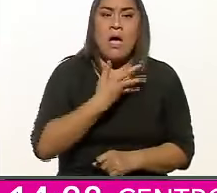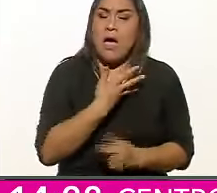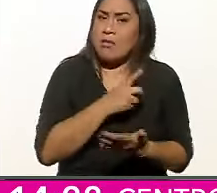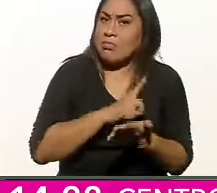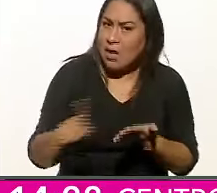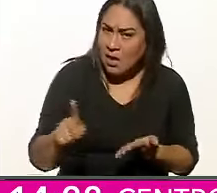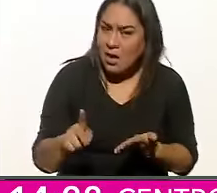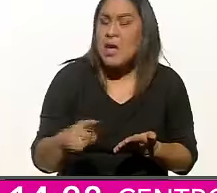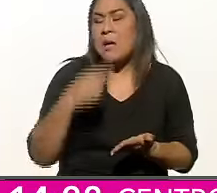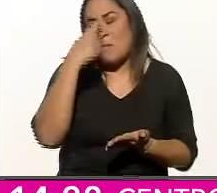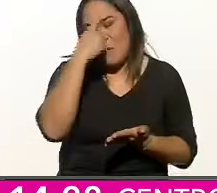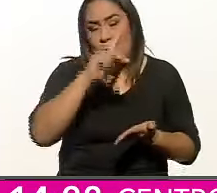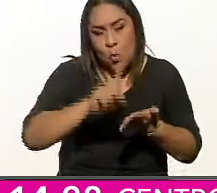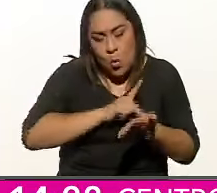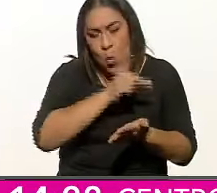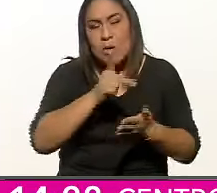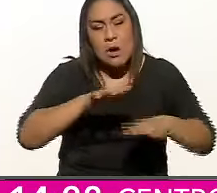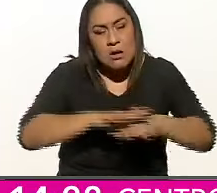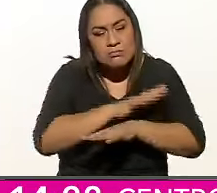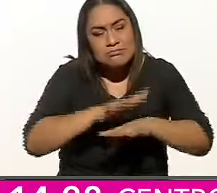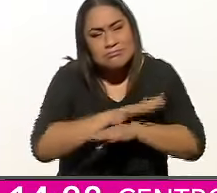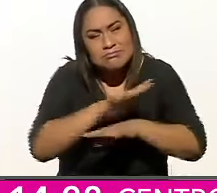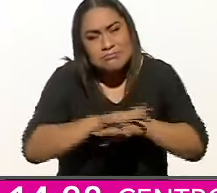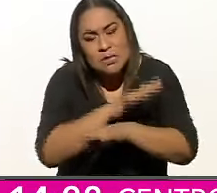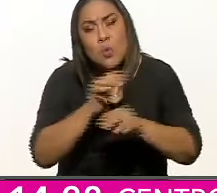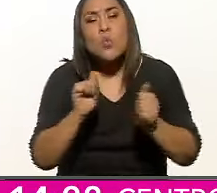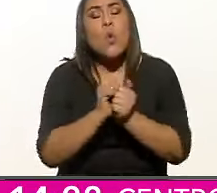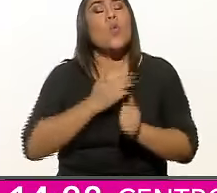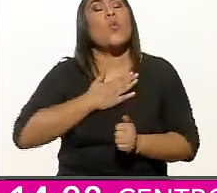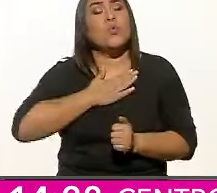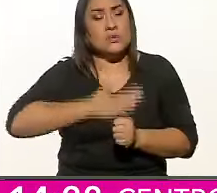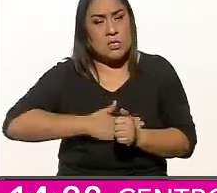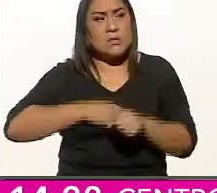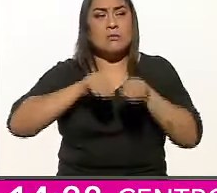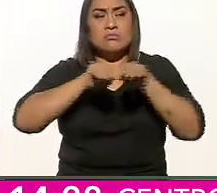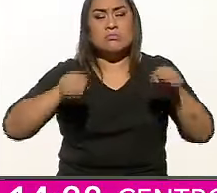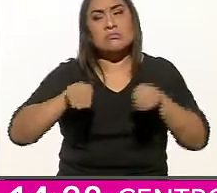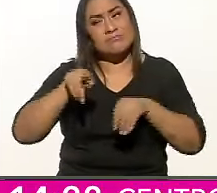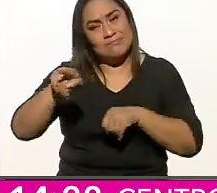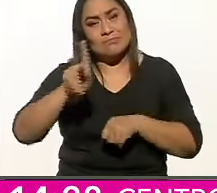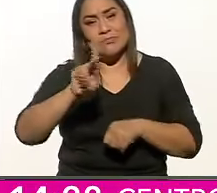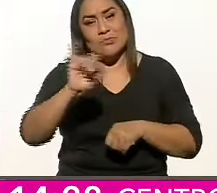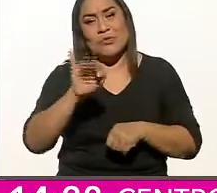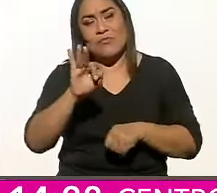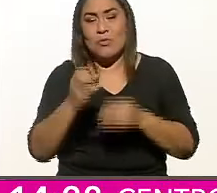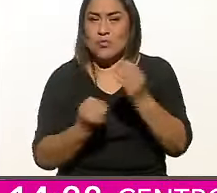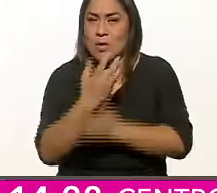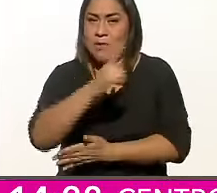para reformar y sanear democráticamente al poder judicial.